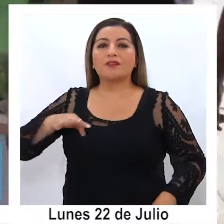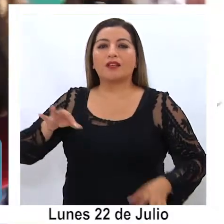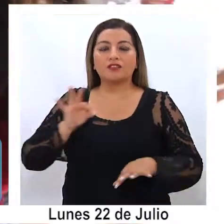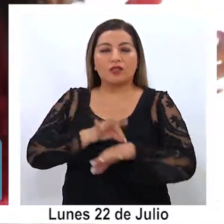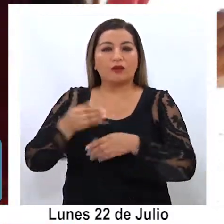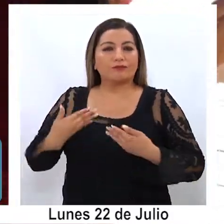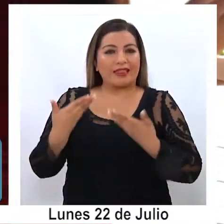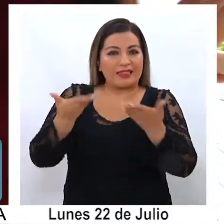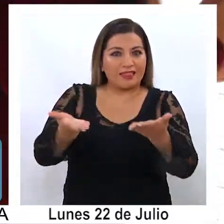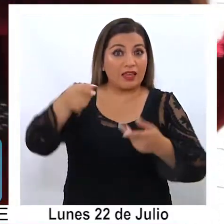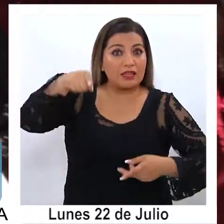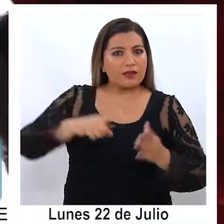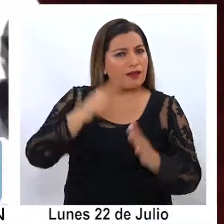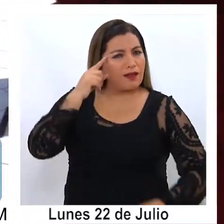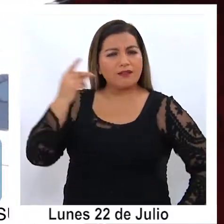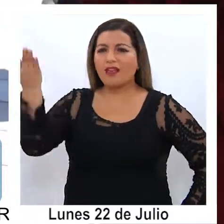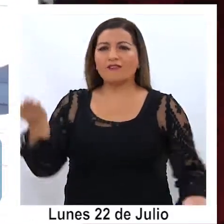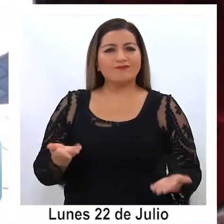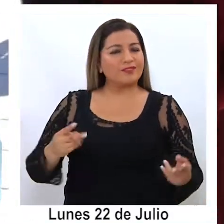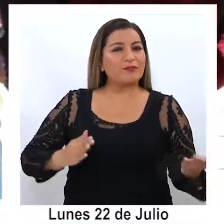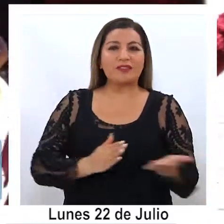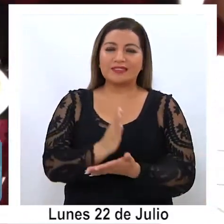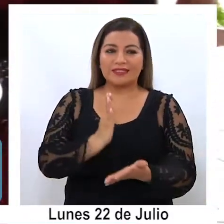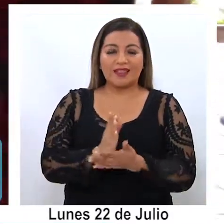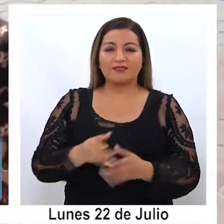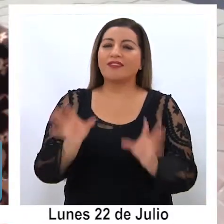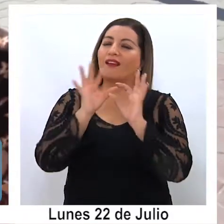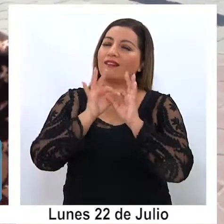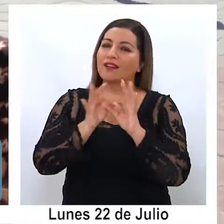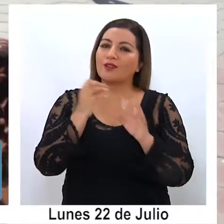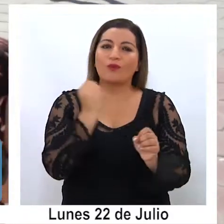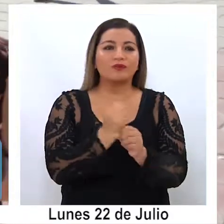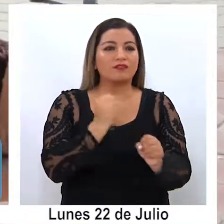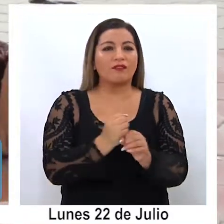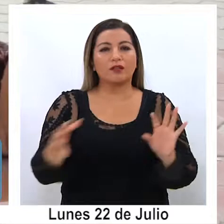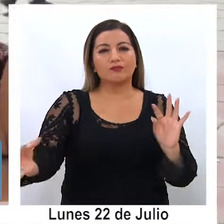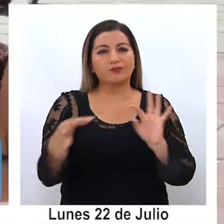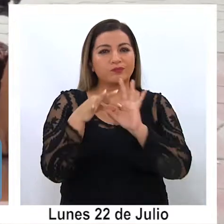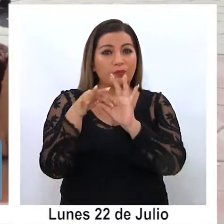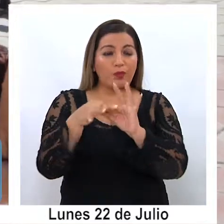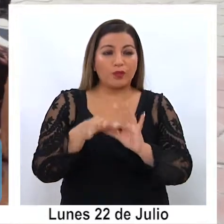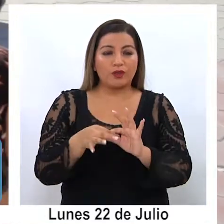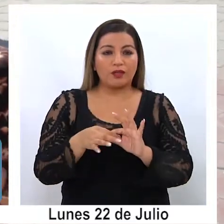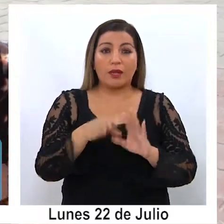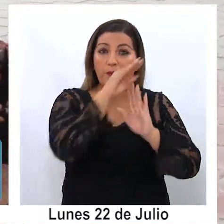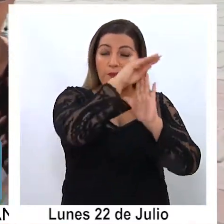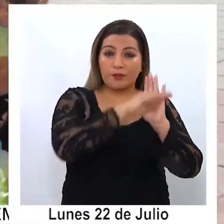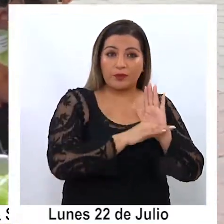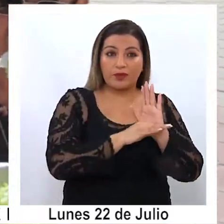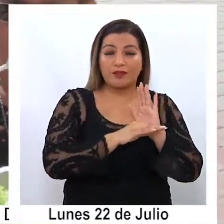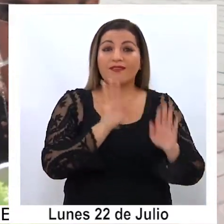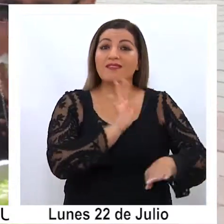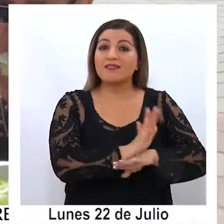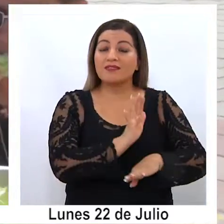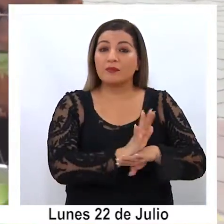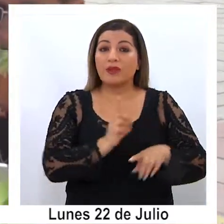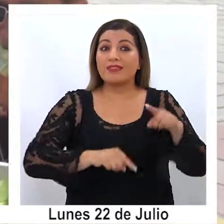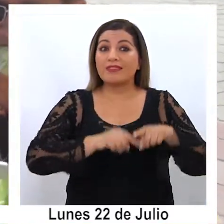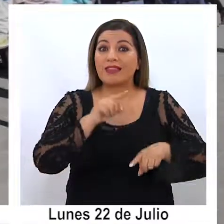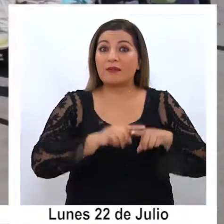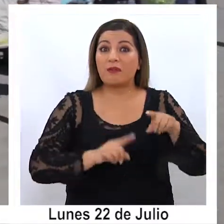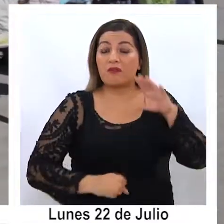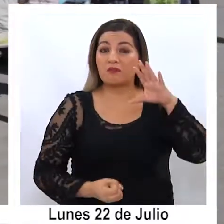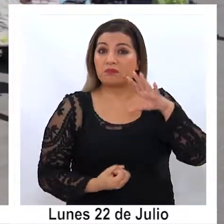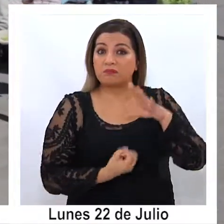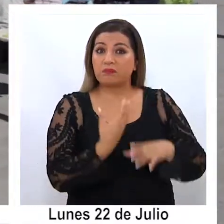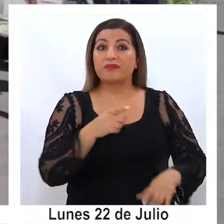Ministerio de Salud. La iniciativa fue posible gracias a un trabajo conjunto entre el programa Tamarugal Tierras